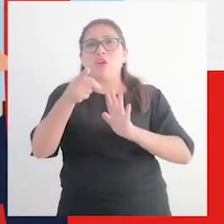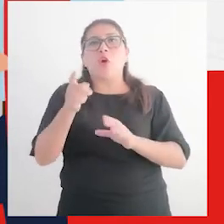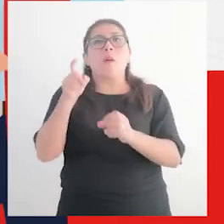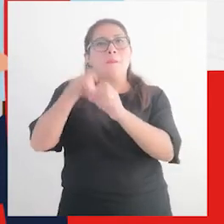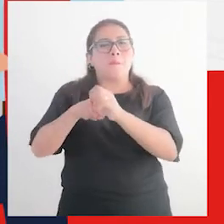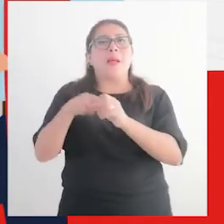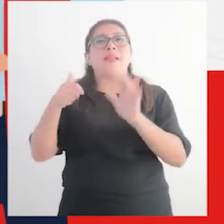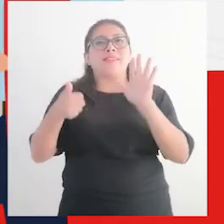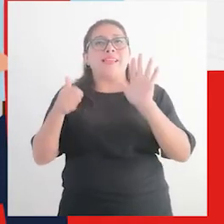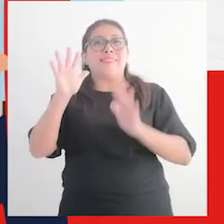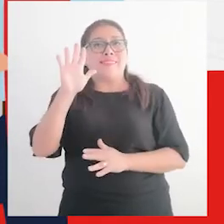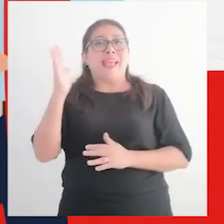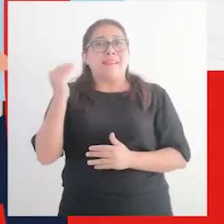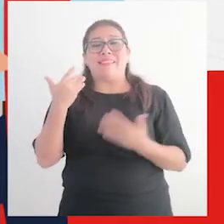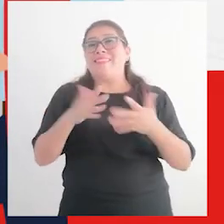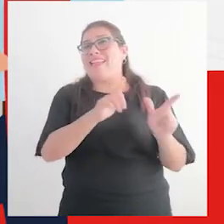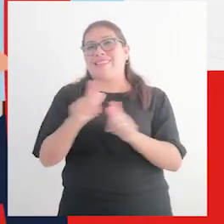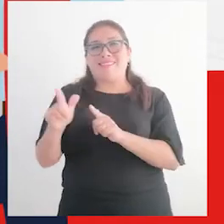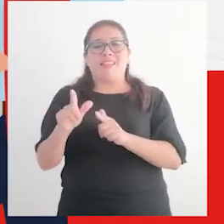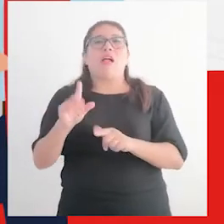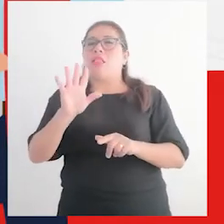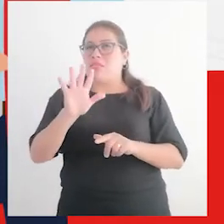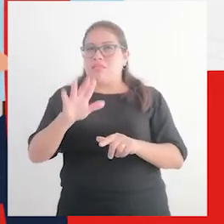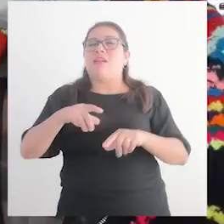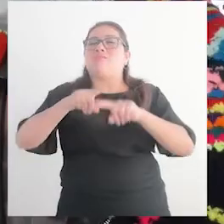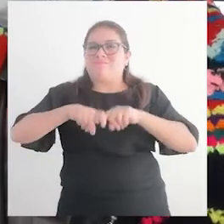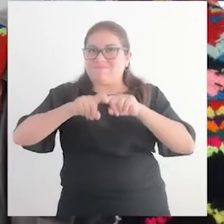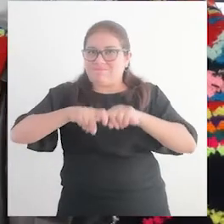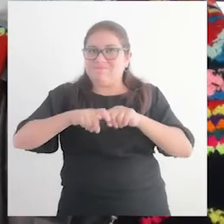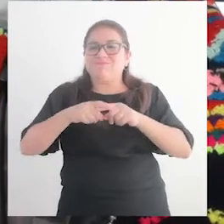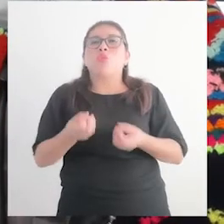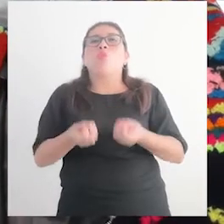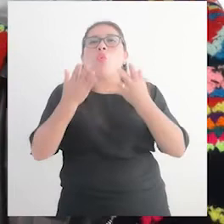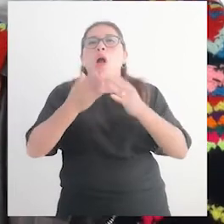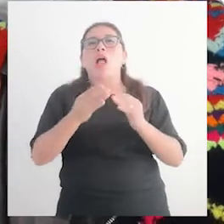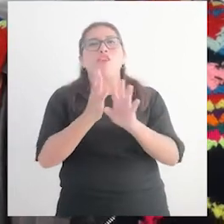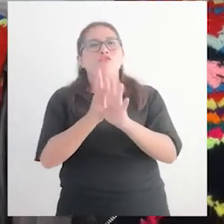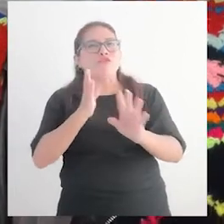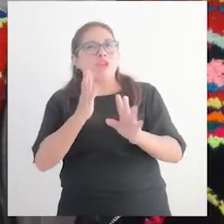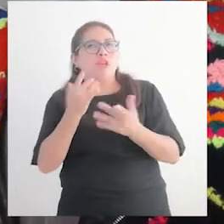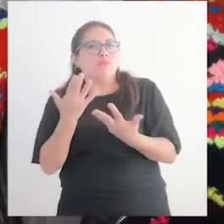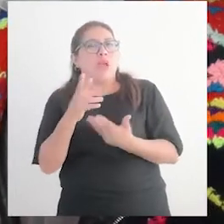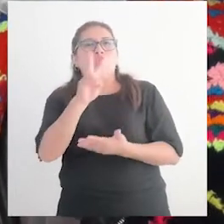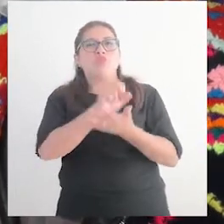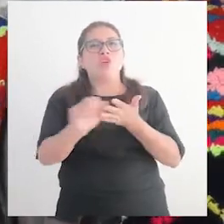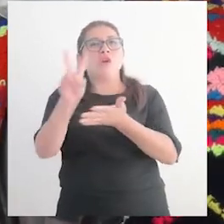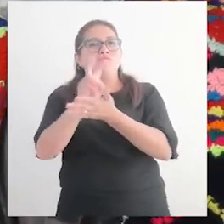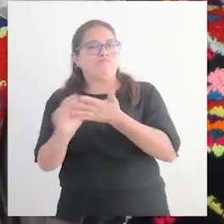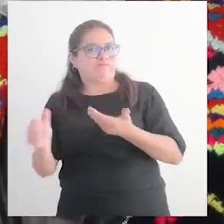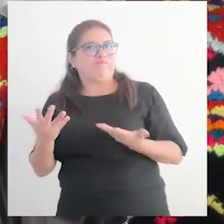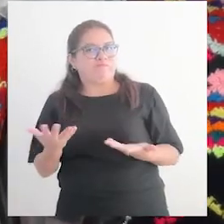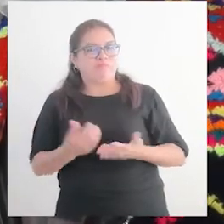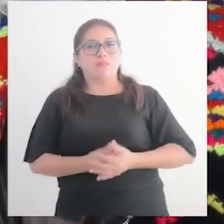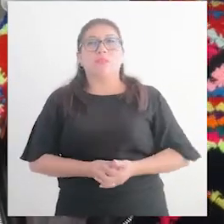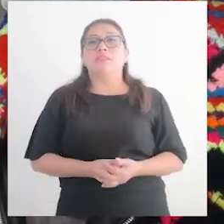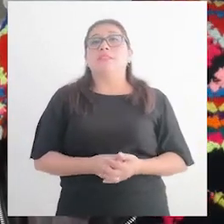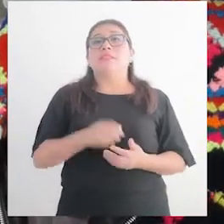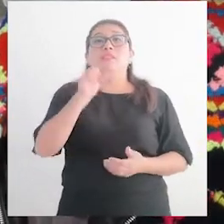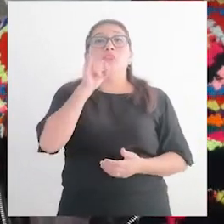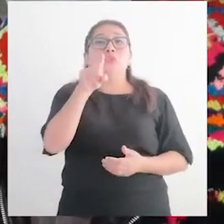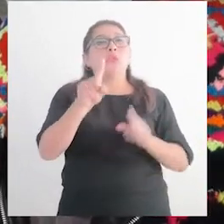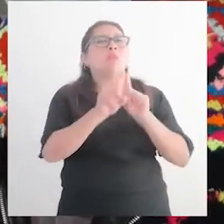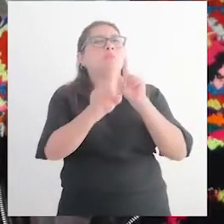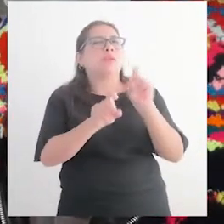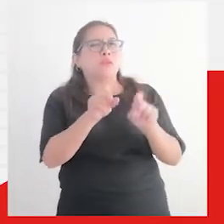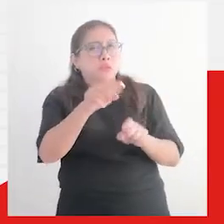dependerá de las vacantes que se dispongan cada dos meses. Finalmente, consulta si estás afiliado a Pensión 65 a través de estos